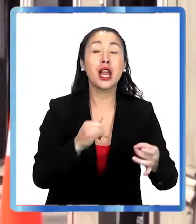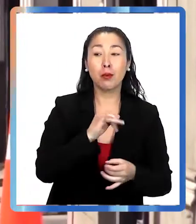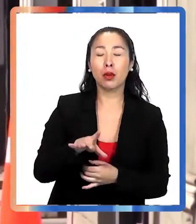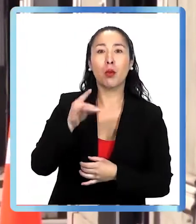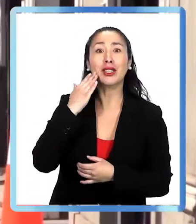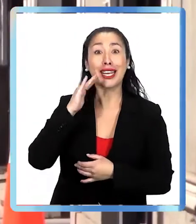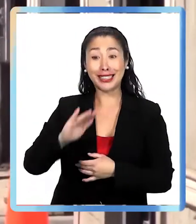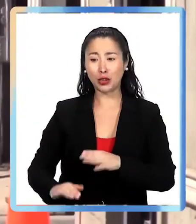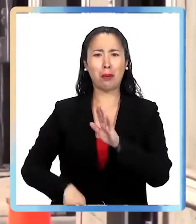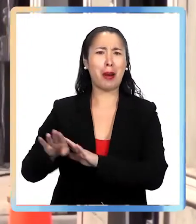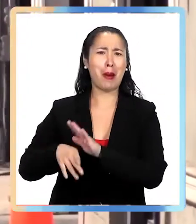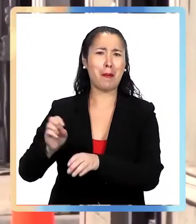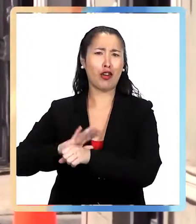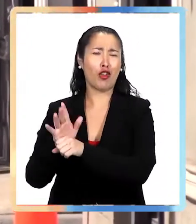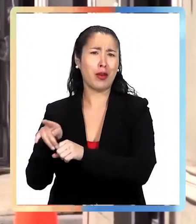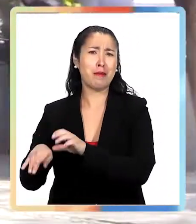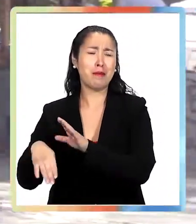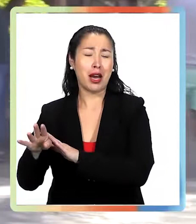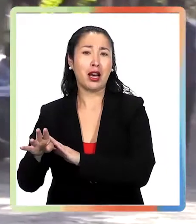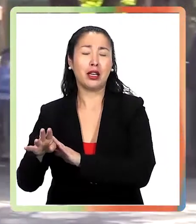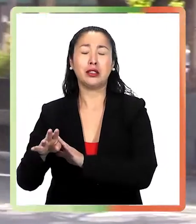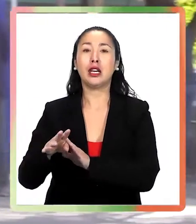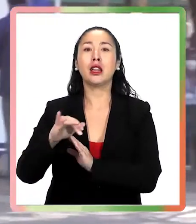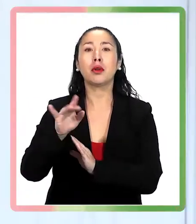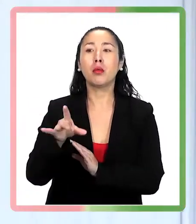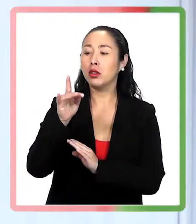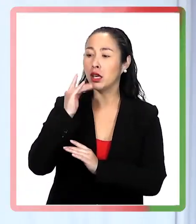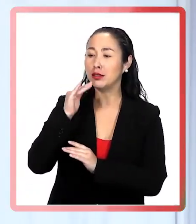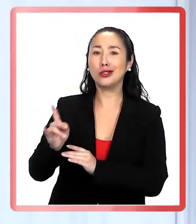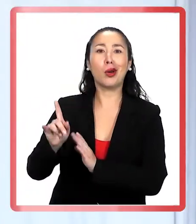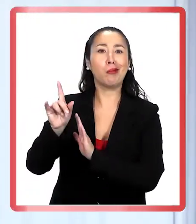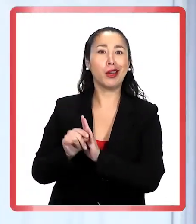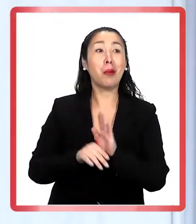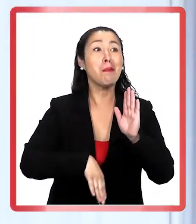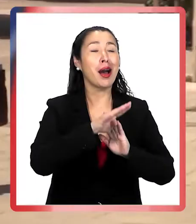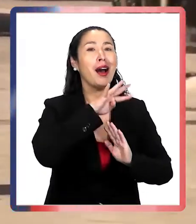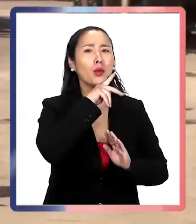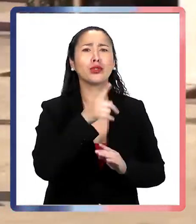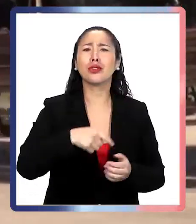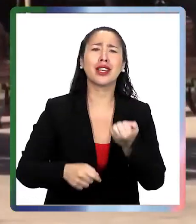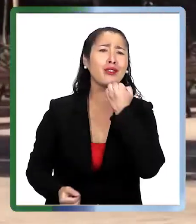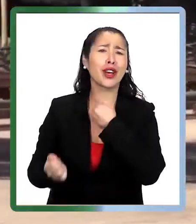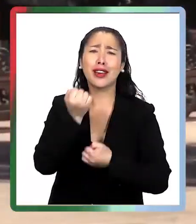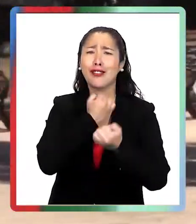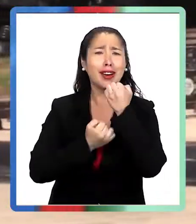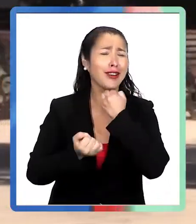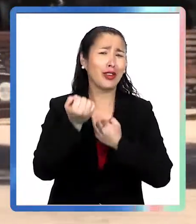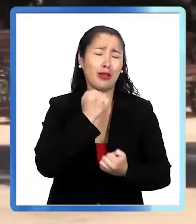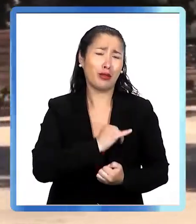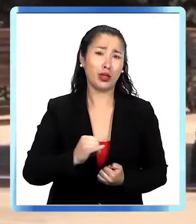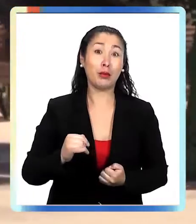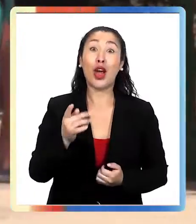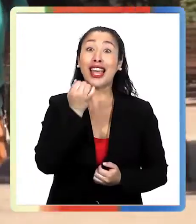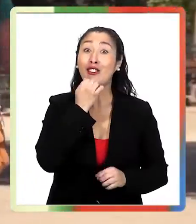que más se contagiaban y los más contagiantes, y al revés, eran los adultos los que más se enfermaban. Nos hemos equivocado una y otra vez. En lo que